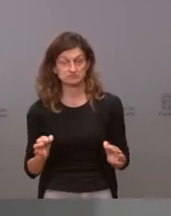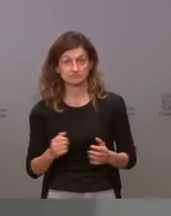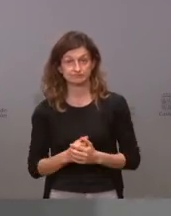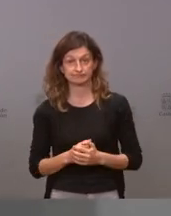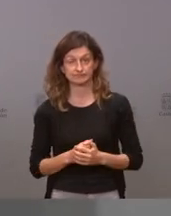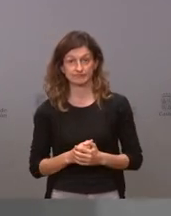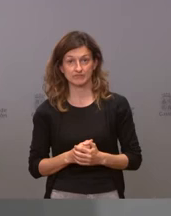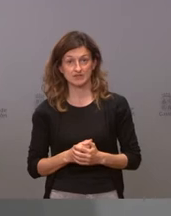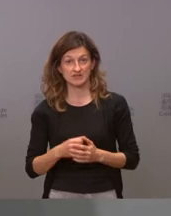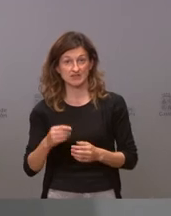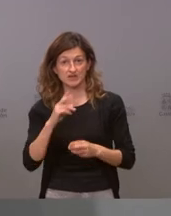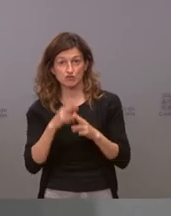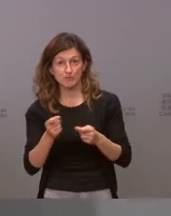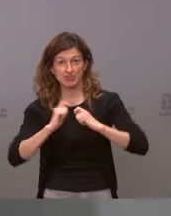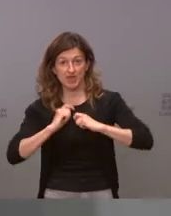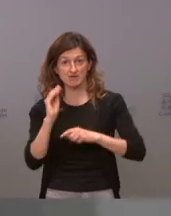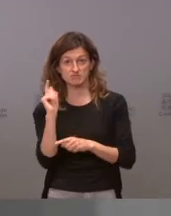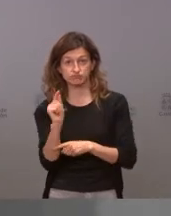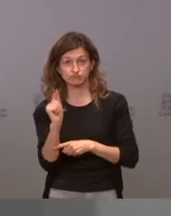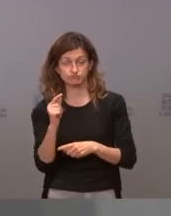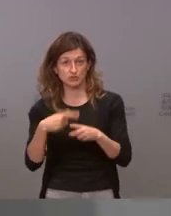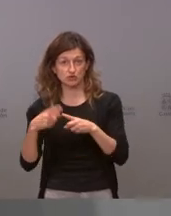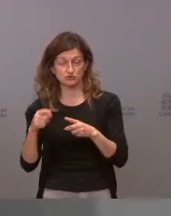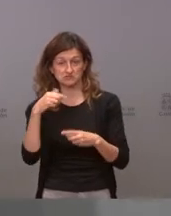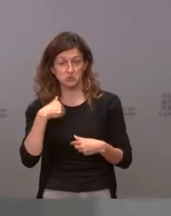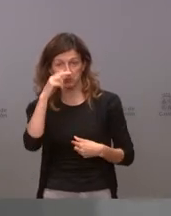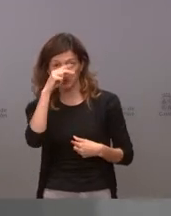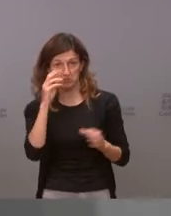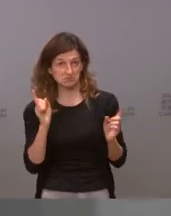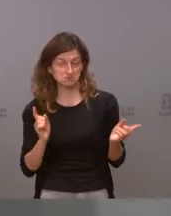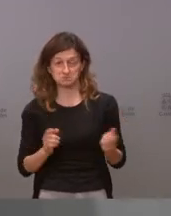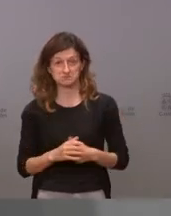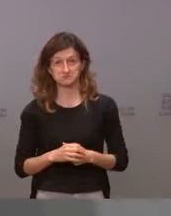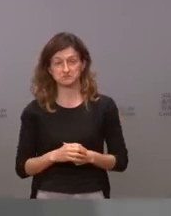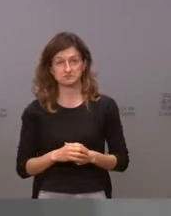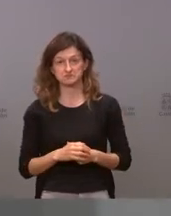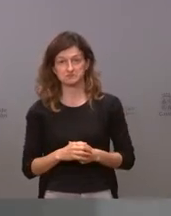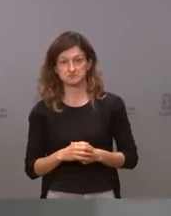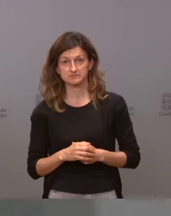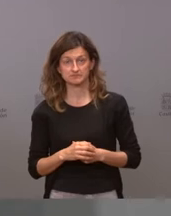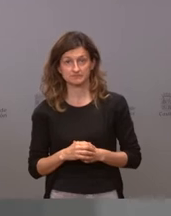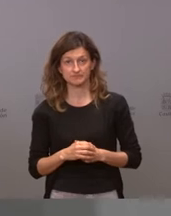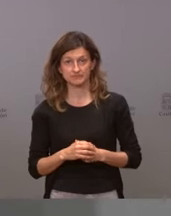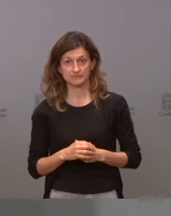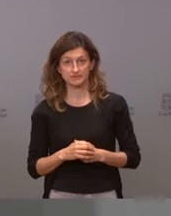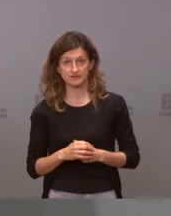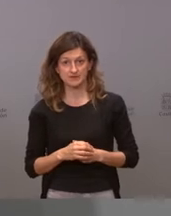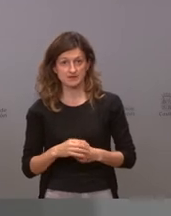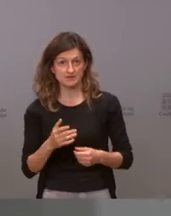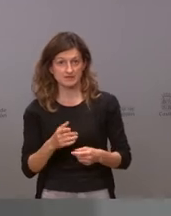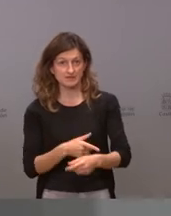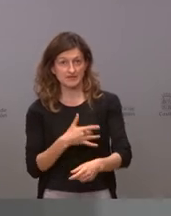me han llamado muchas cosas ya no me preocupa mucho no me preocupa en exceso